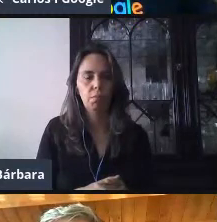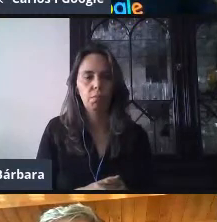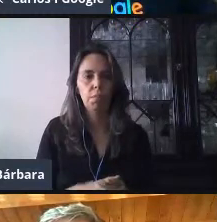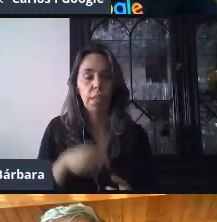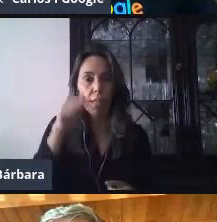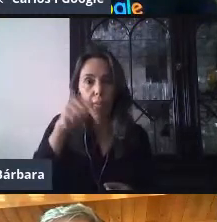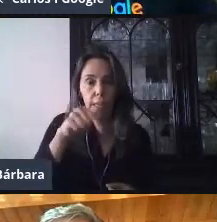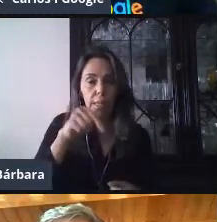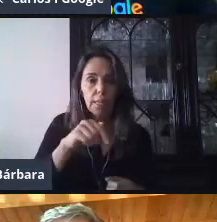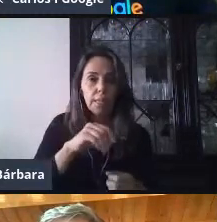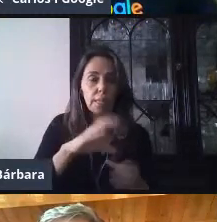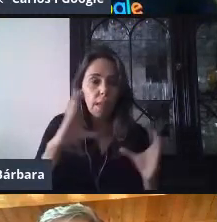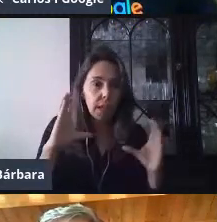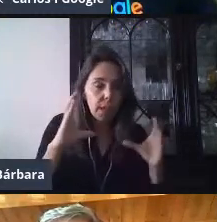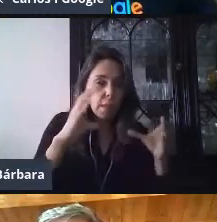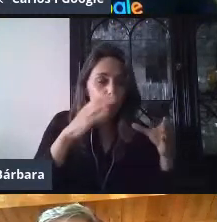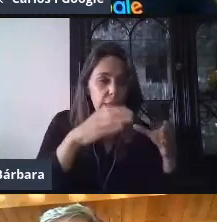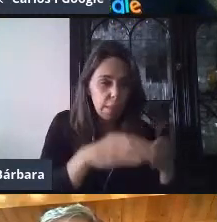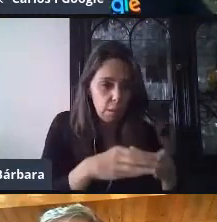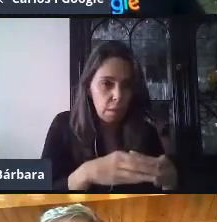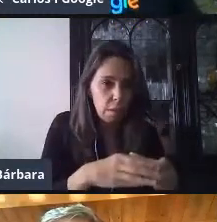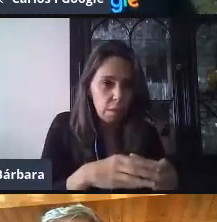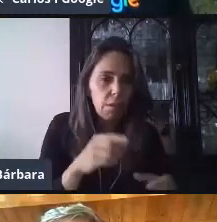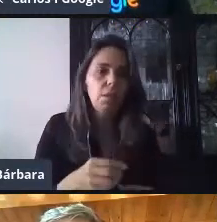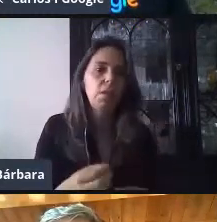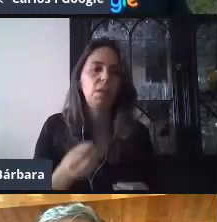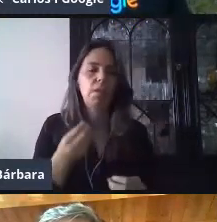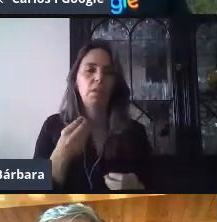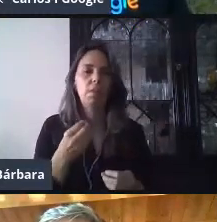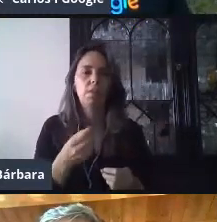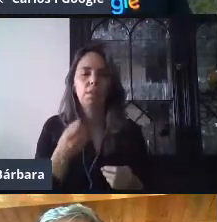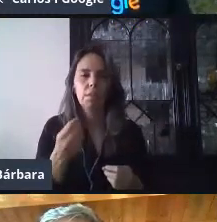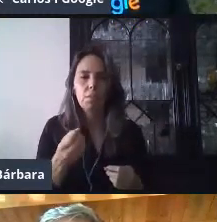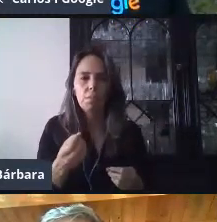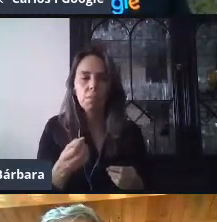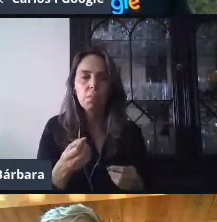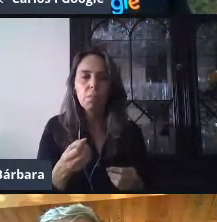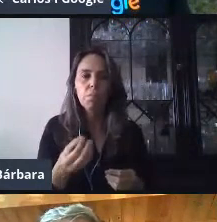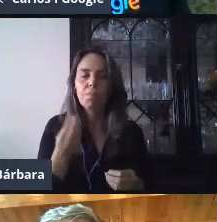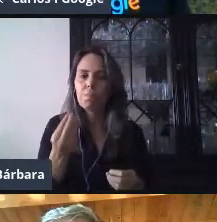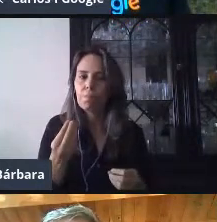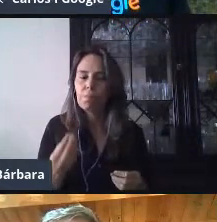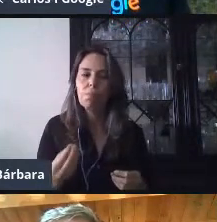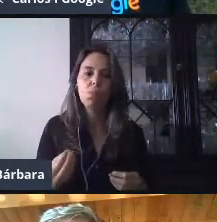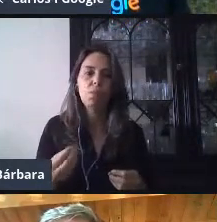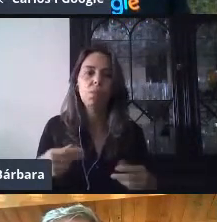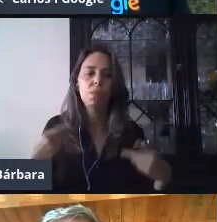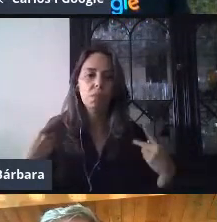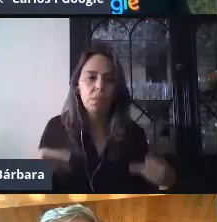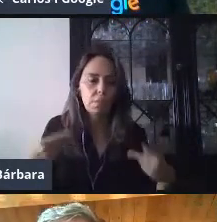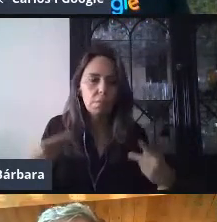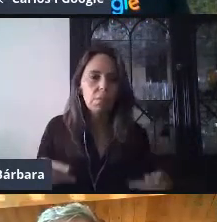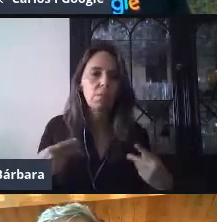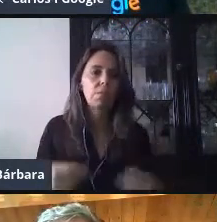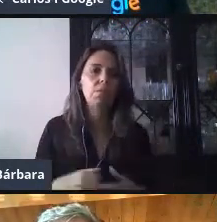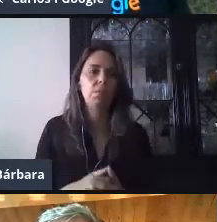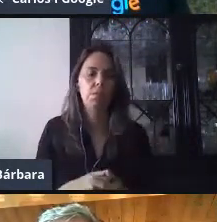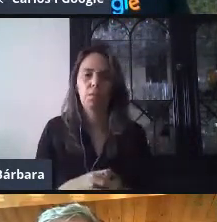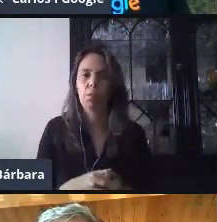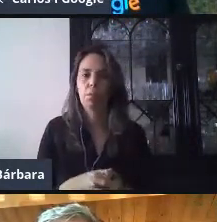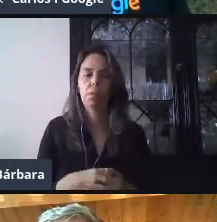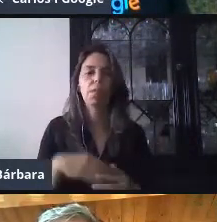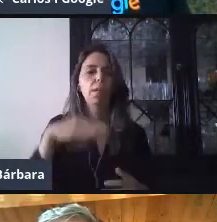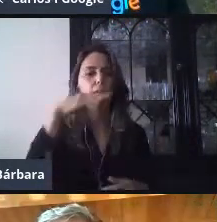una de las comunidades, yo diría la comunidad en el mundo, con mayor capacidad de absorción y de aplicación de esto. Nuevamente, de manera voluntaria.